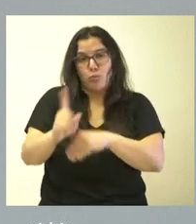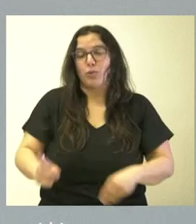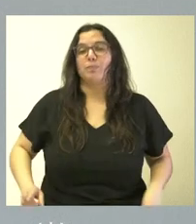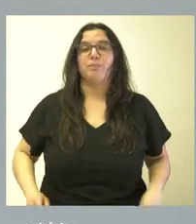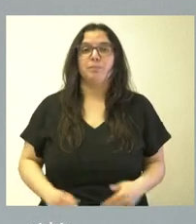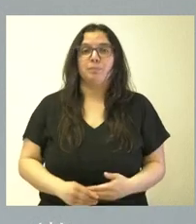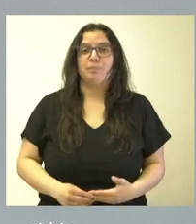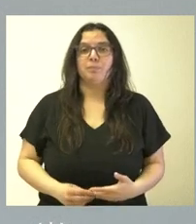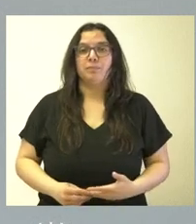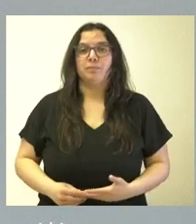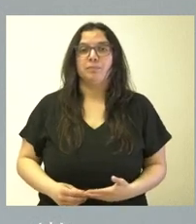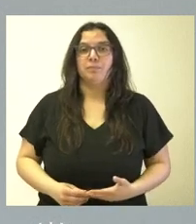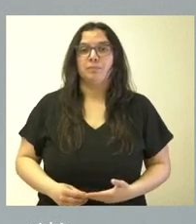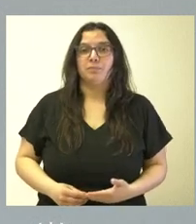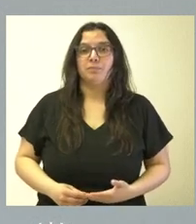SEÑORA PRESIDENTA.